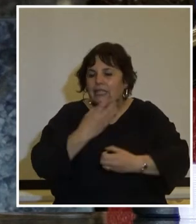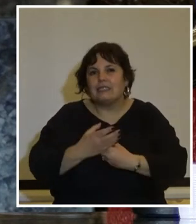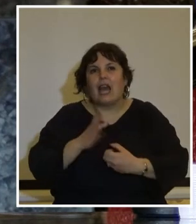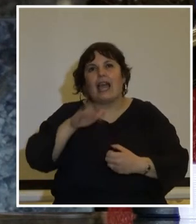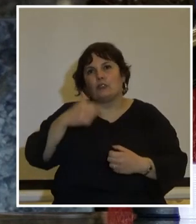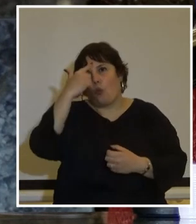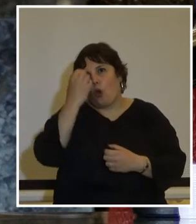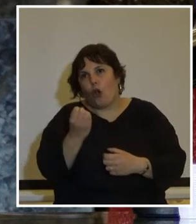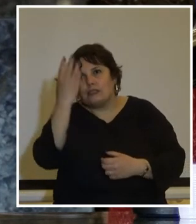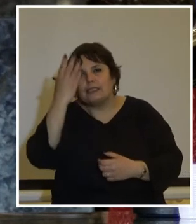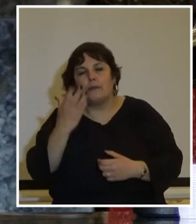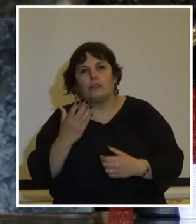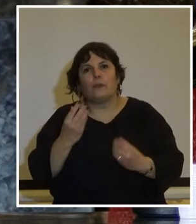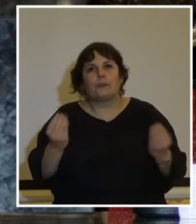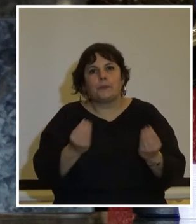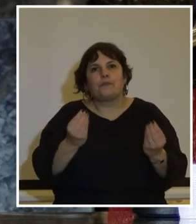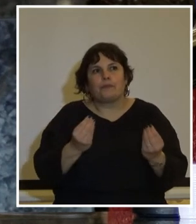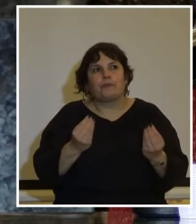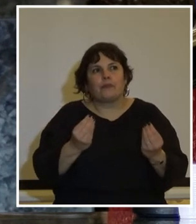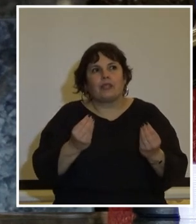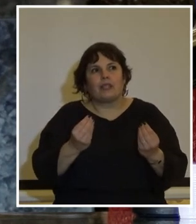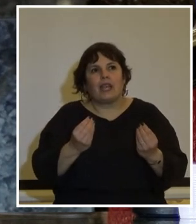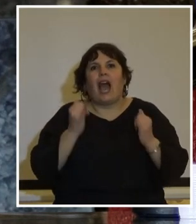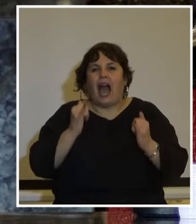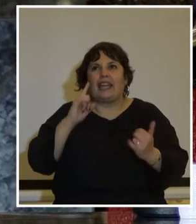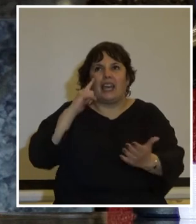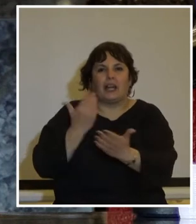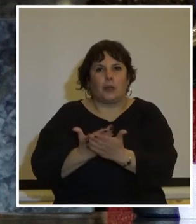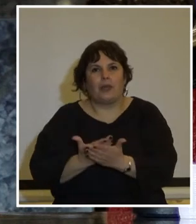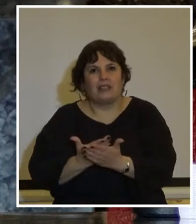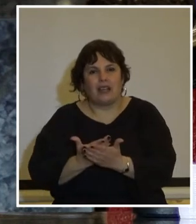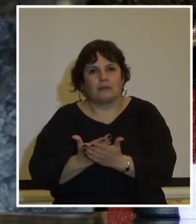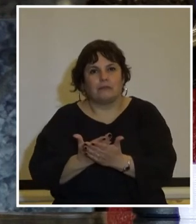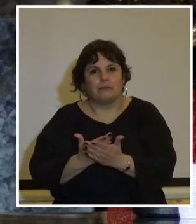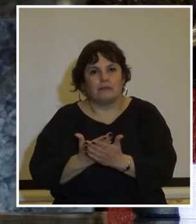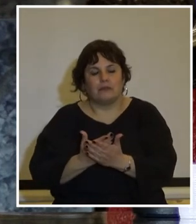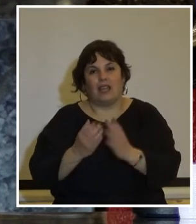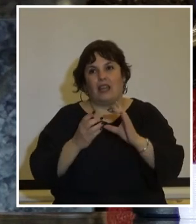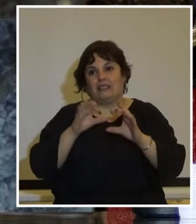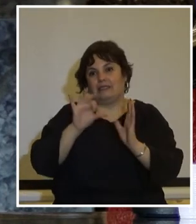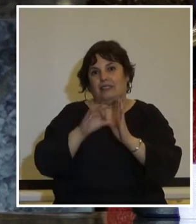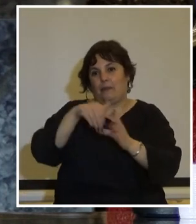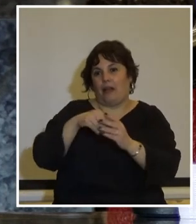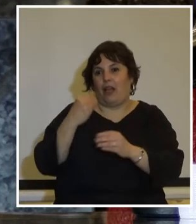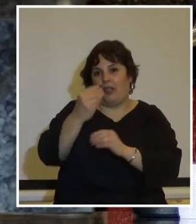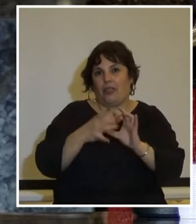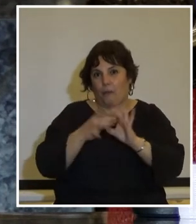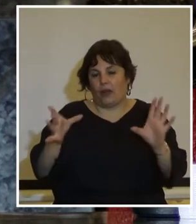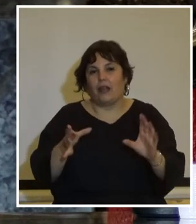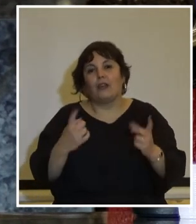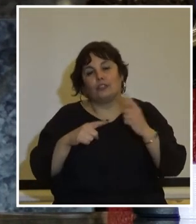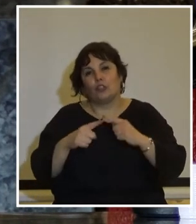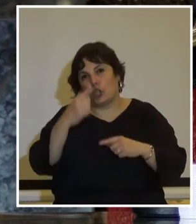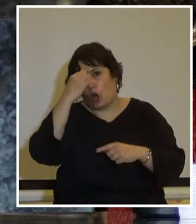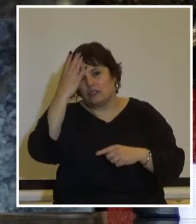un concepto que hay que reivindicar justamente en democracia y justamente es un concepto que